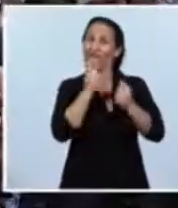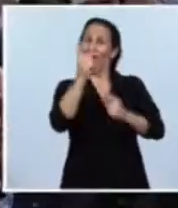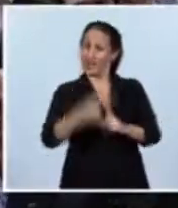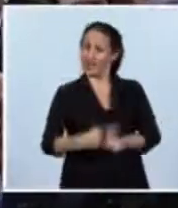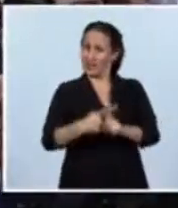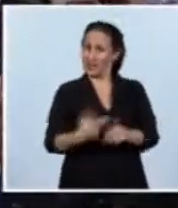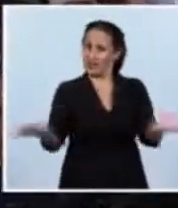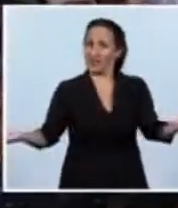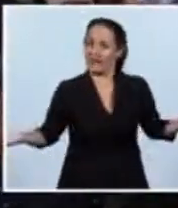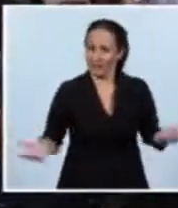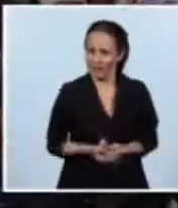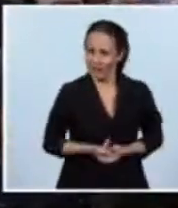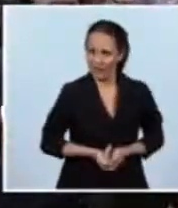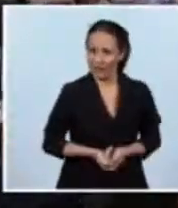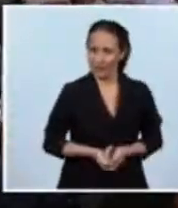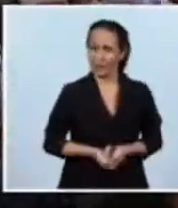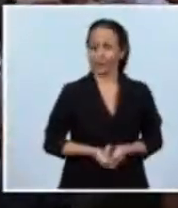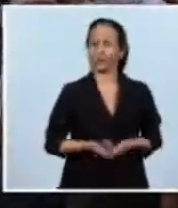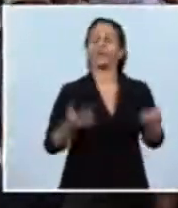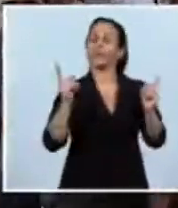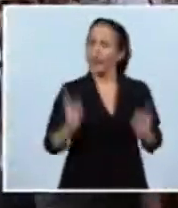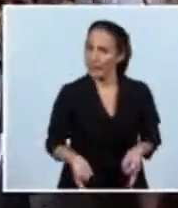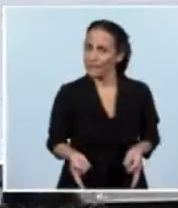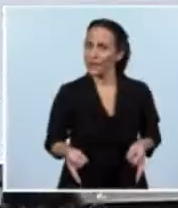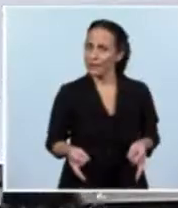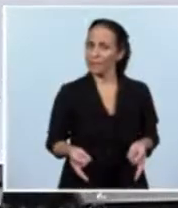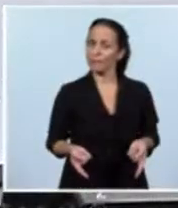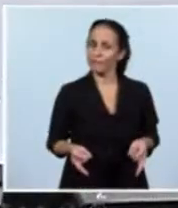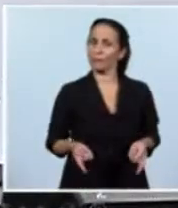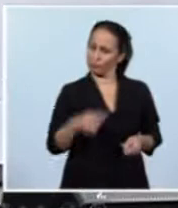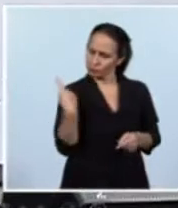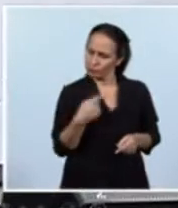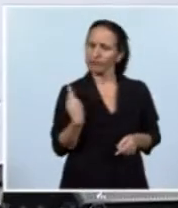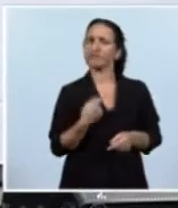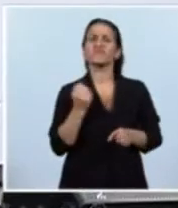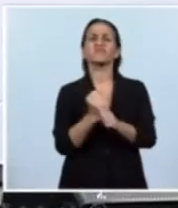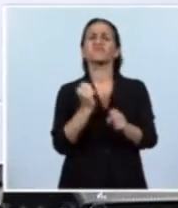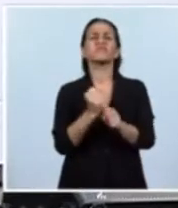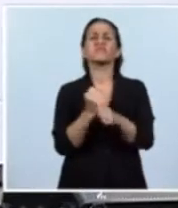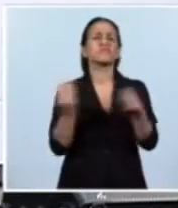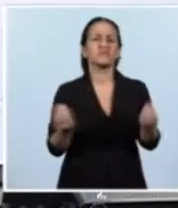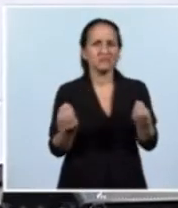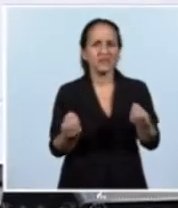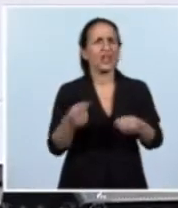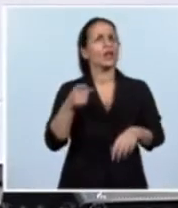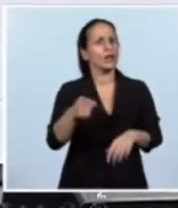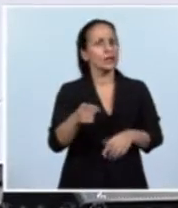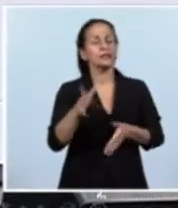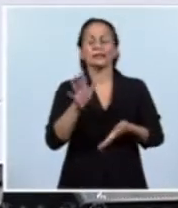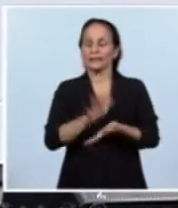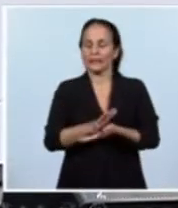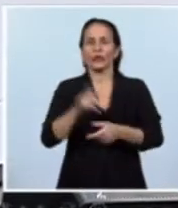Y además estamos trabajando también en lo que es ese flagelo de la